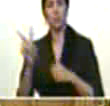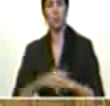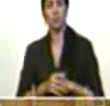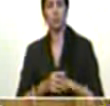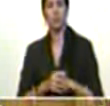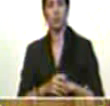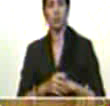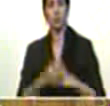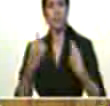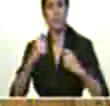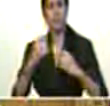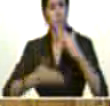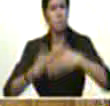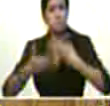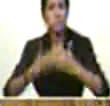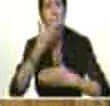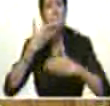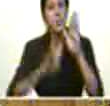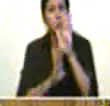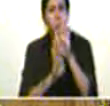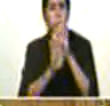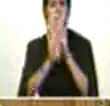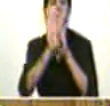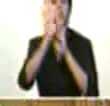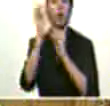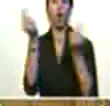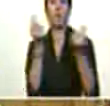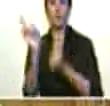una economía productiva adelante me gustaría creer